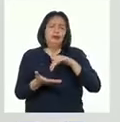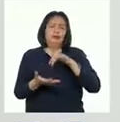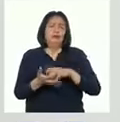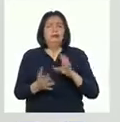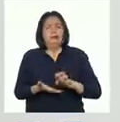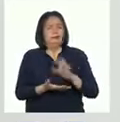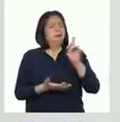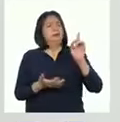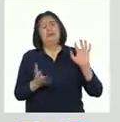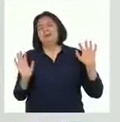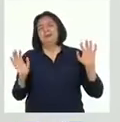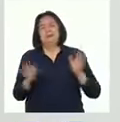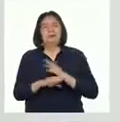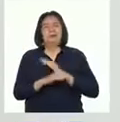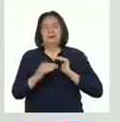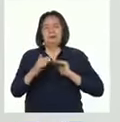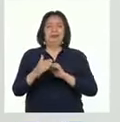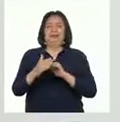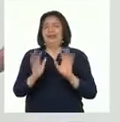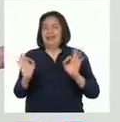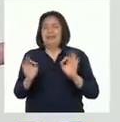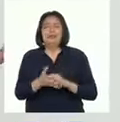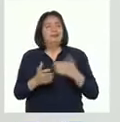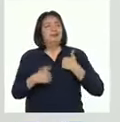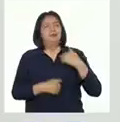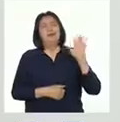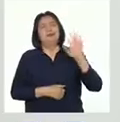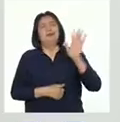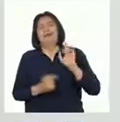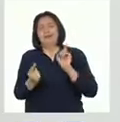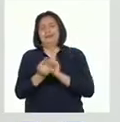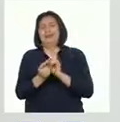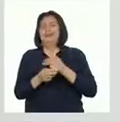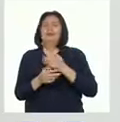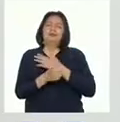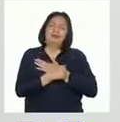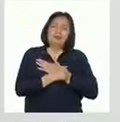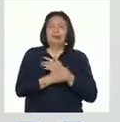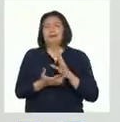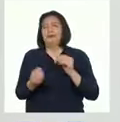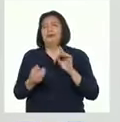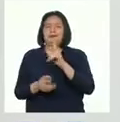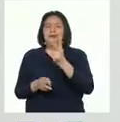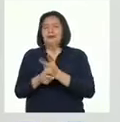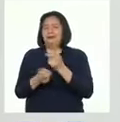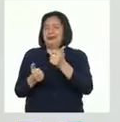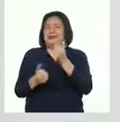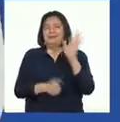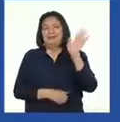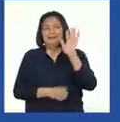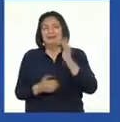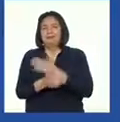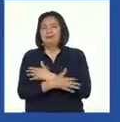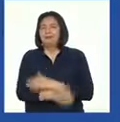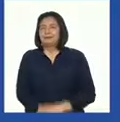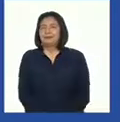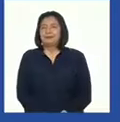con educación no nos para nadie. Ahora sí, yo me despido hasta muy pronto. Los quiero mucho. Que estén muy bien. Un abrazo.